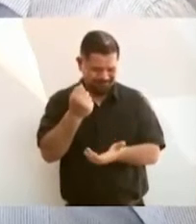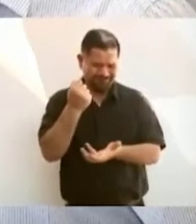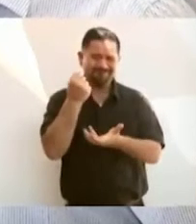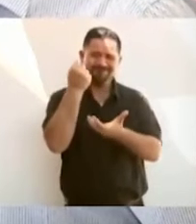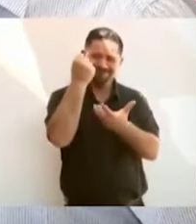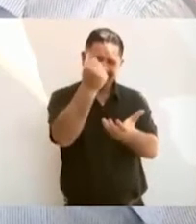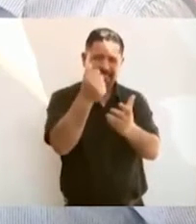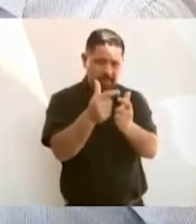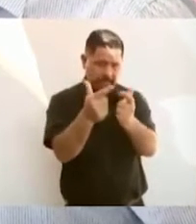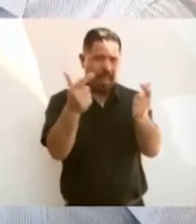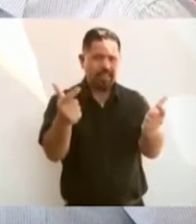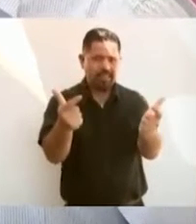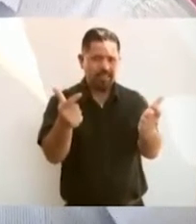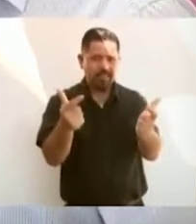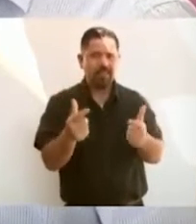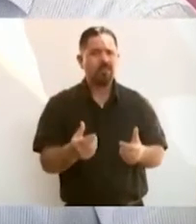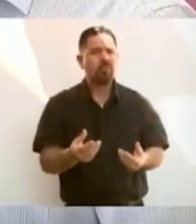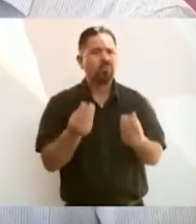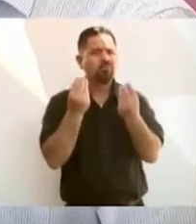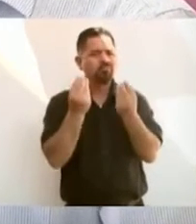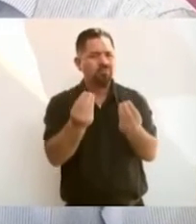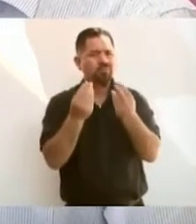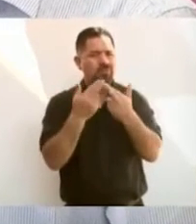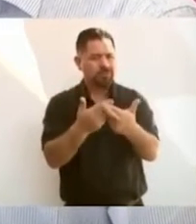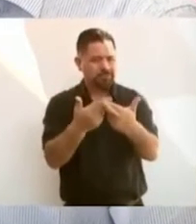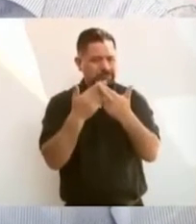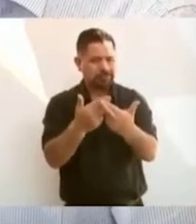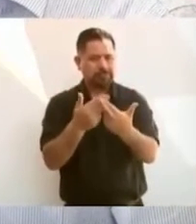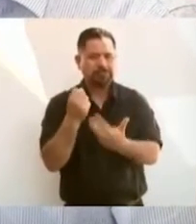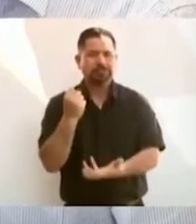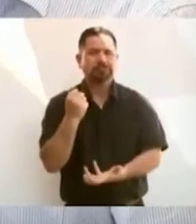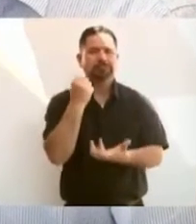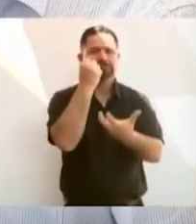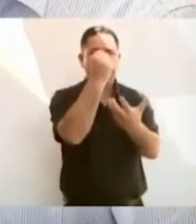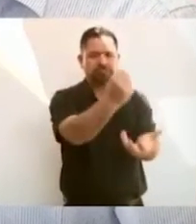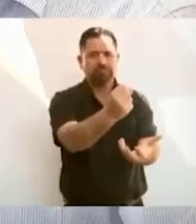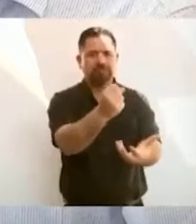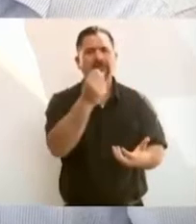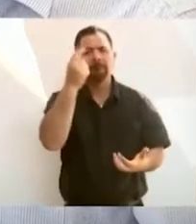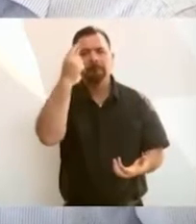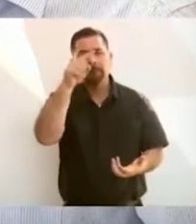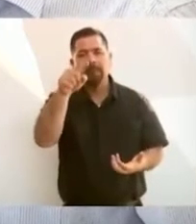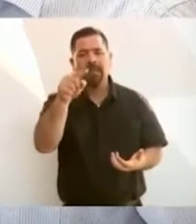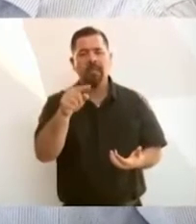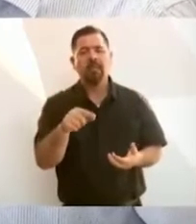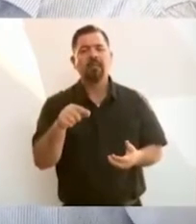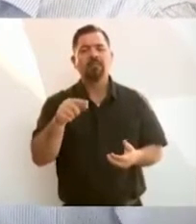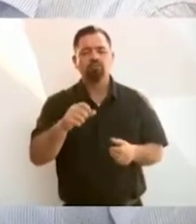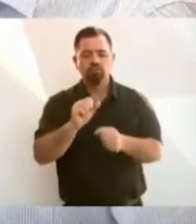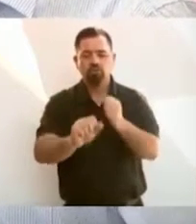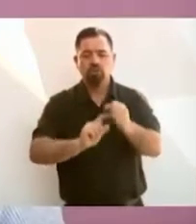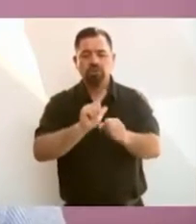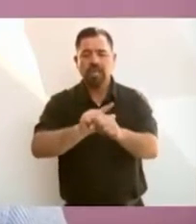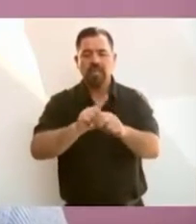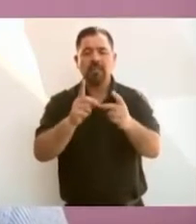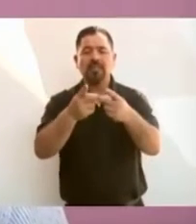Estamos destinando muchos recursos para el desarrollo social.